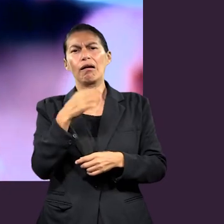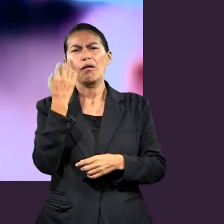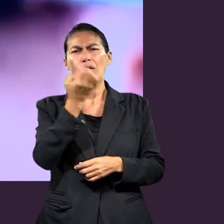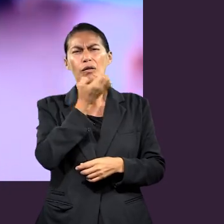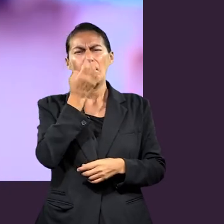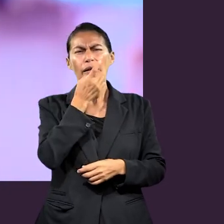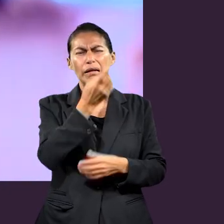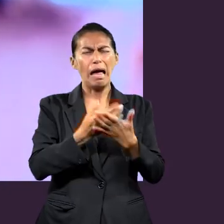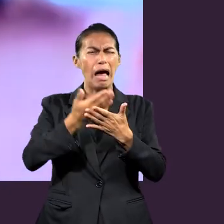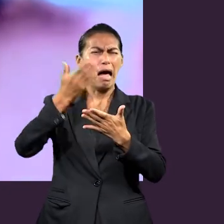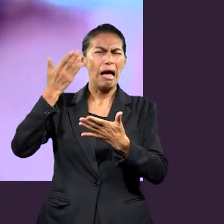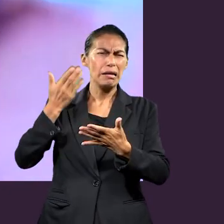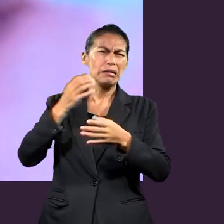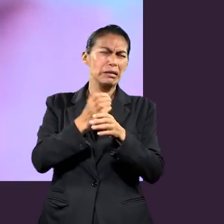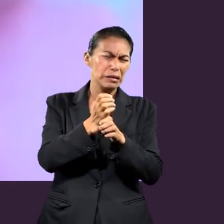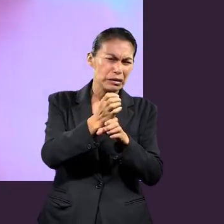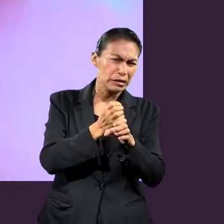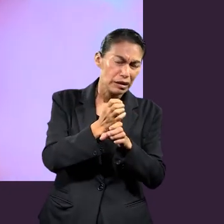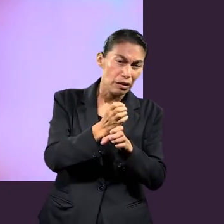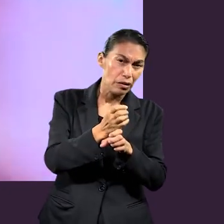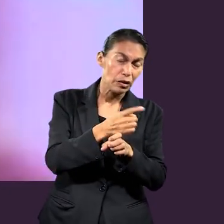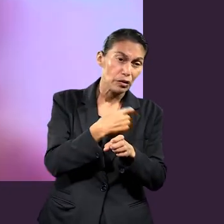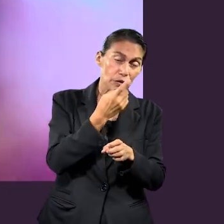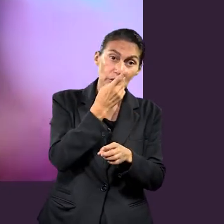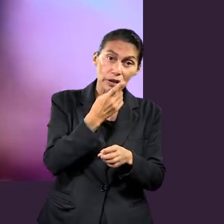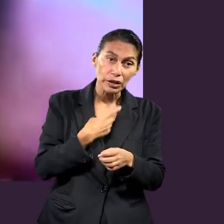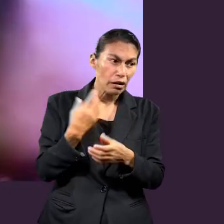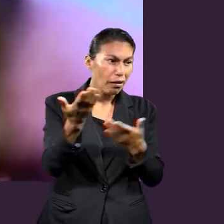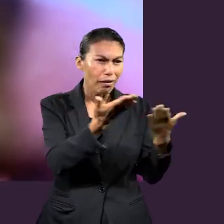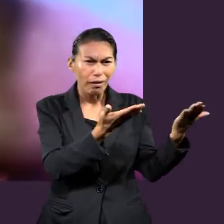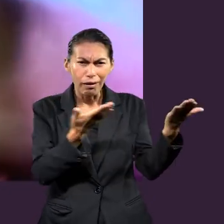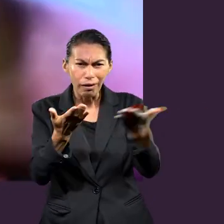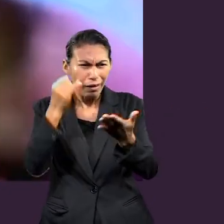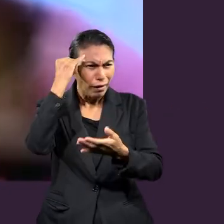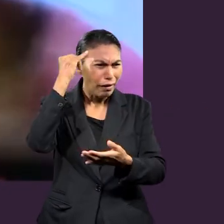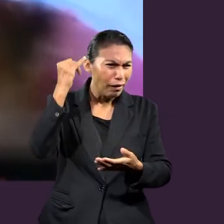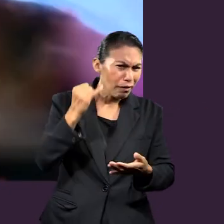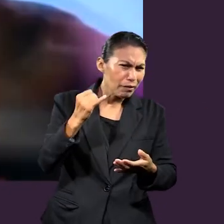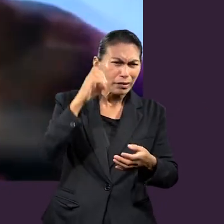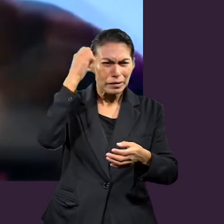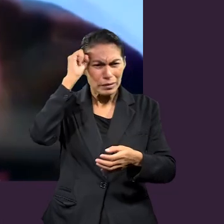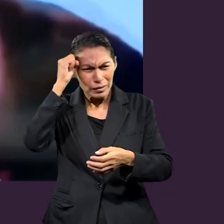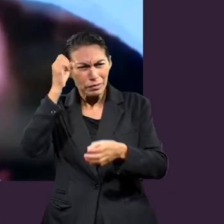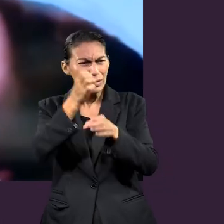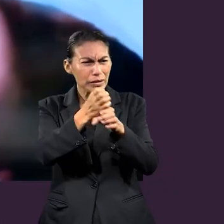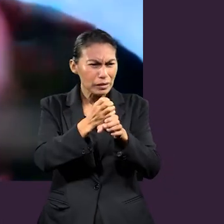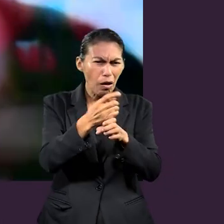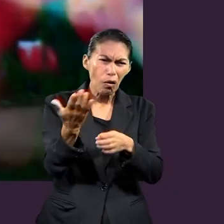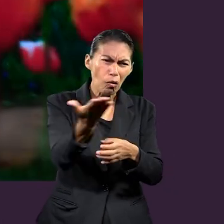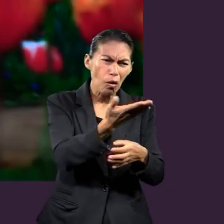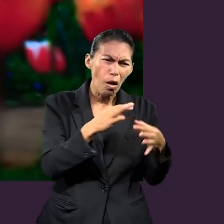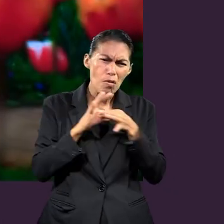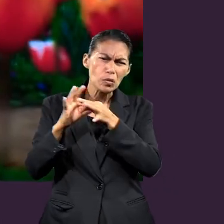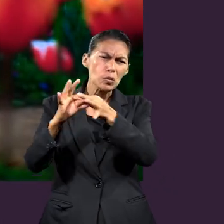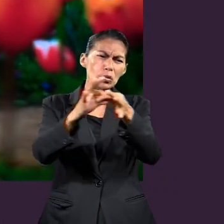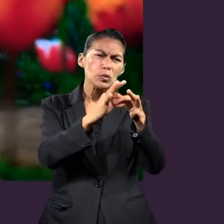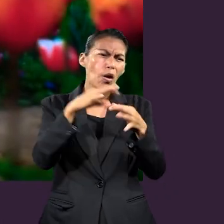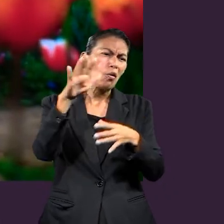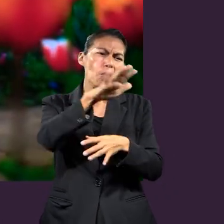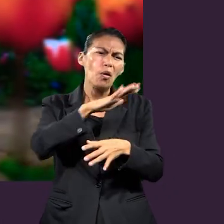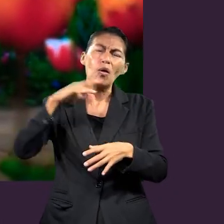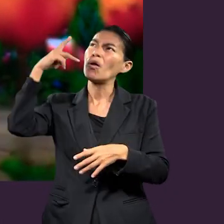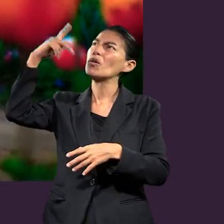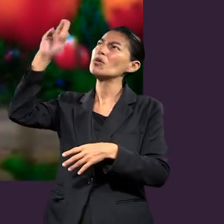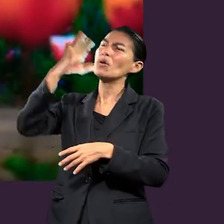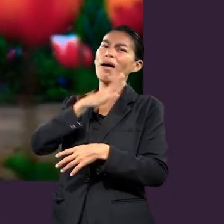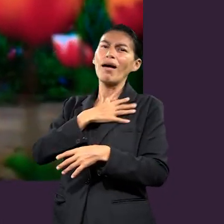contracultural de lo que era la esclavitud en aquel tiempo y nos invita a unos y a otros, esclavos o amos, a tratarnos